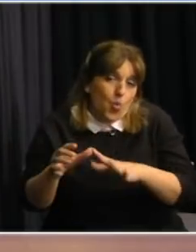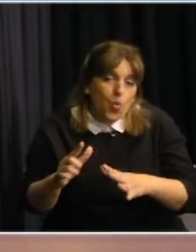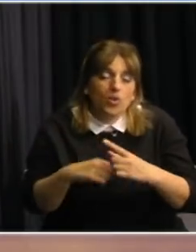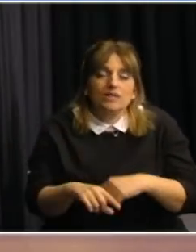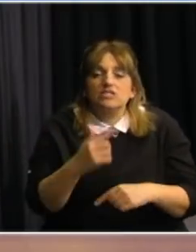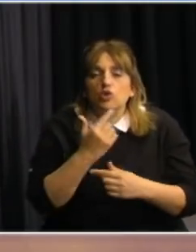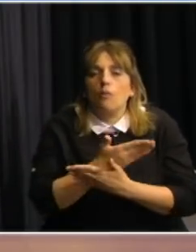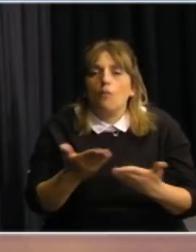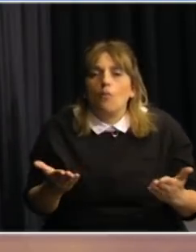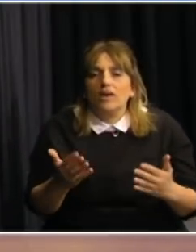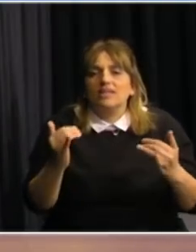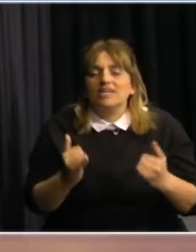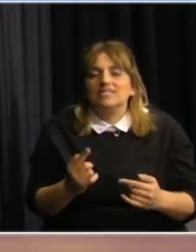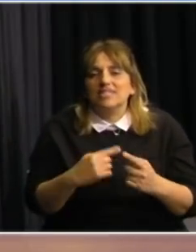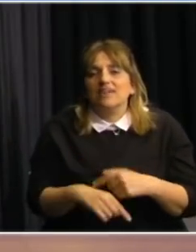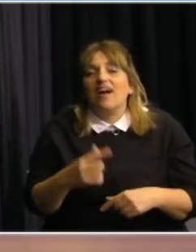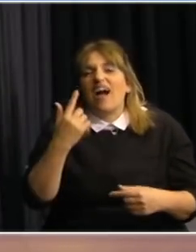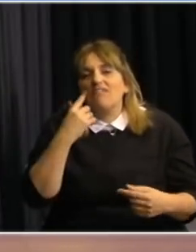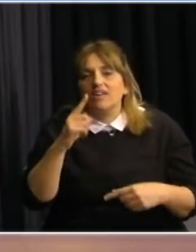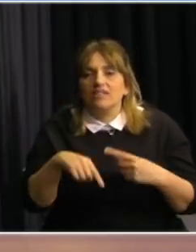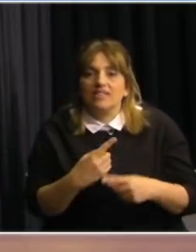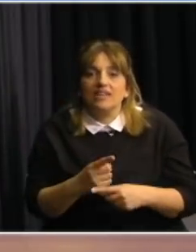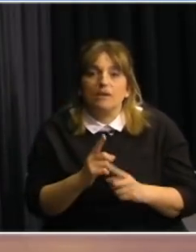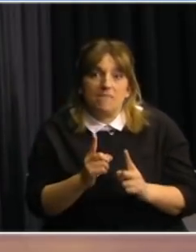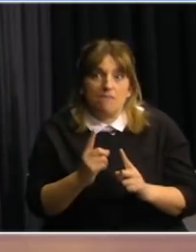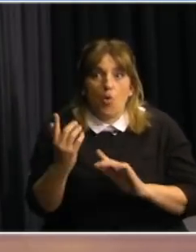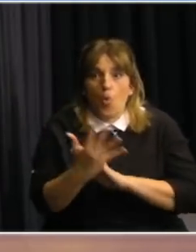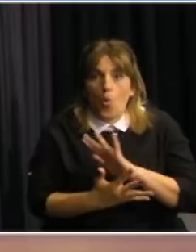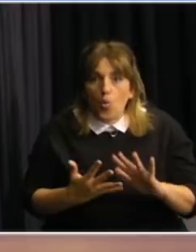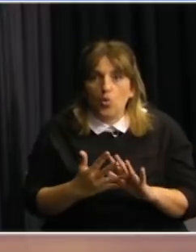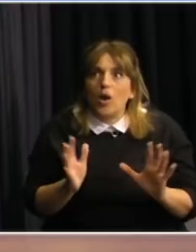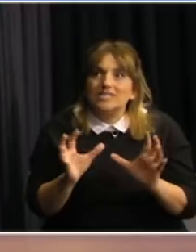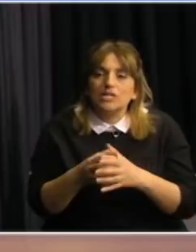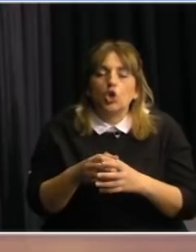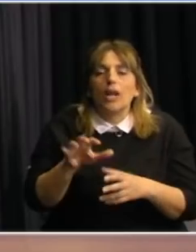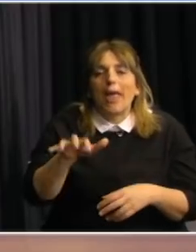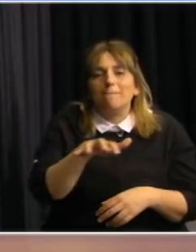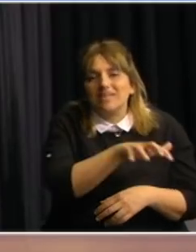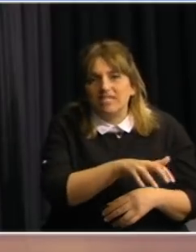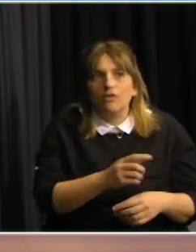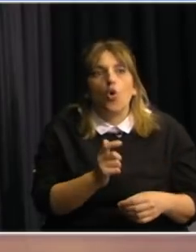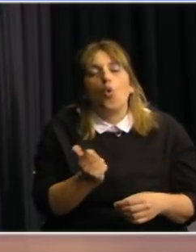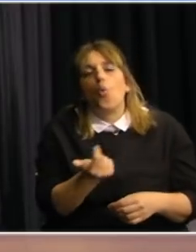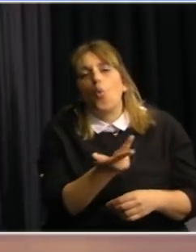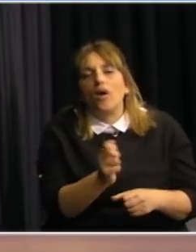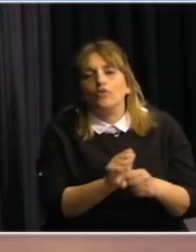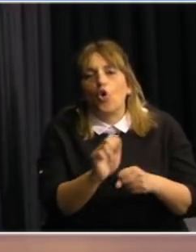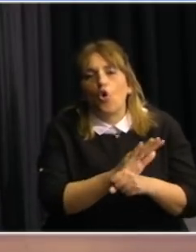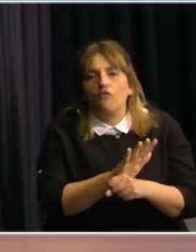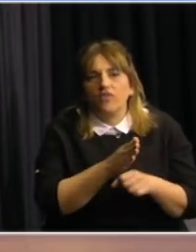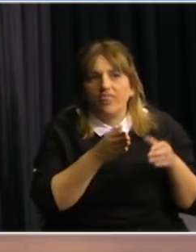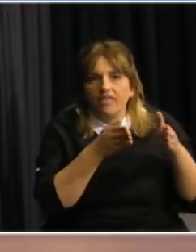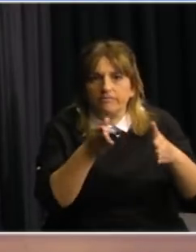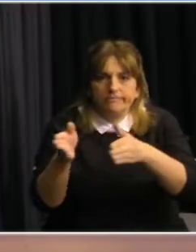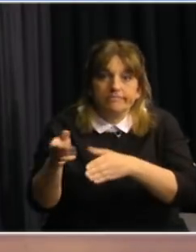eso nos va a dar una idea de la cero prevalencia de la infección en Uruguay en los sectores específicos y generales nosotros esos